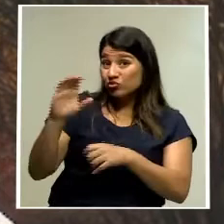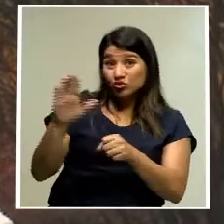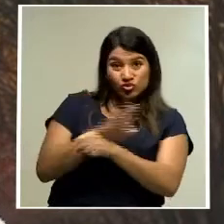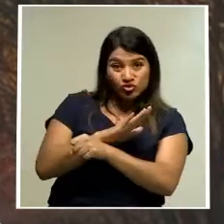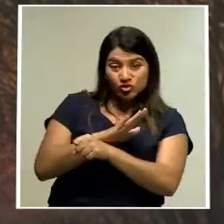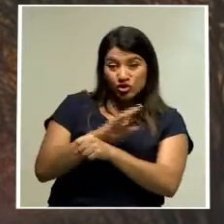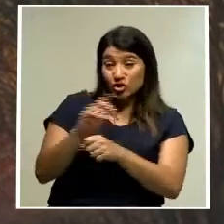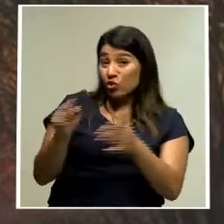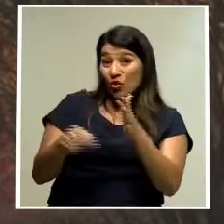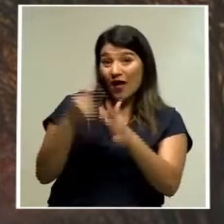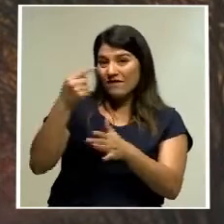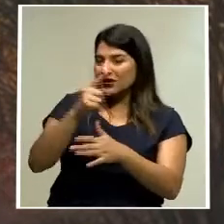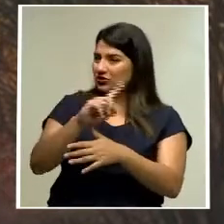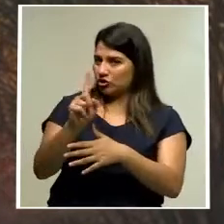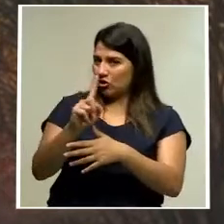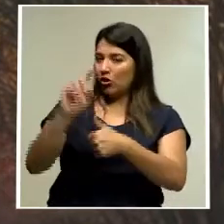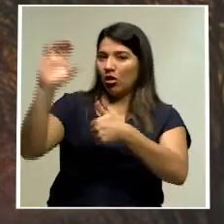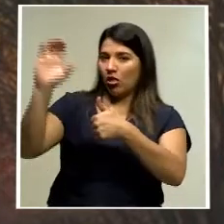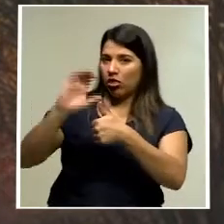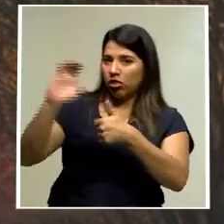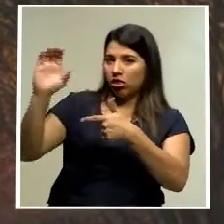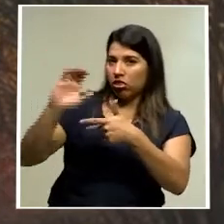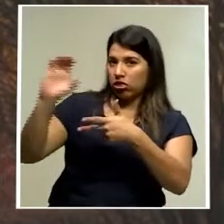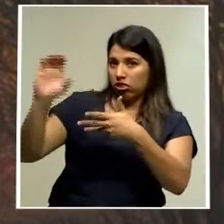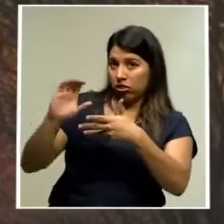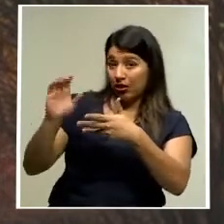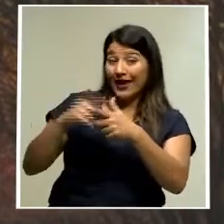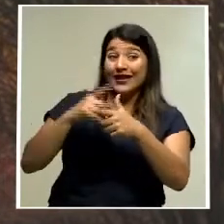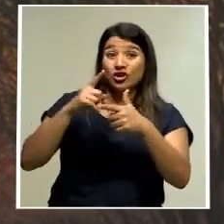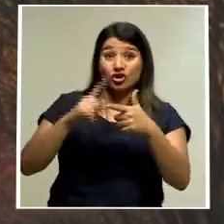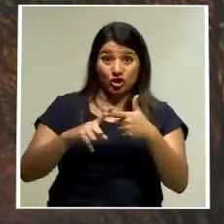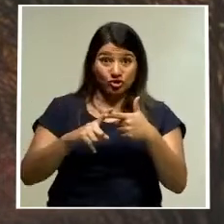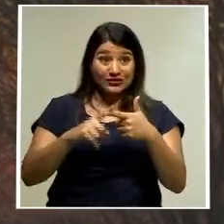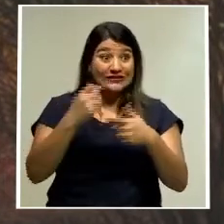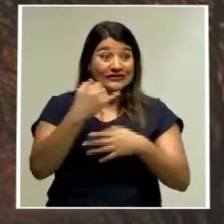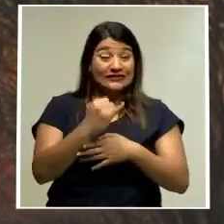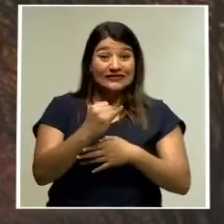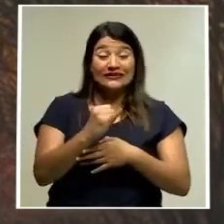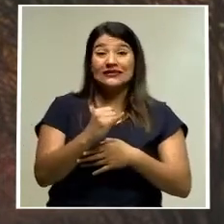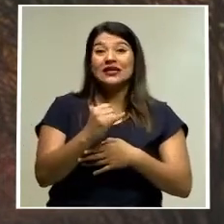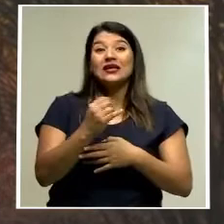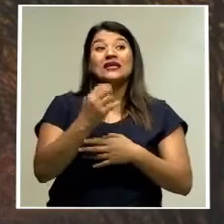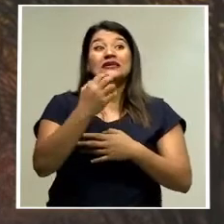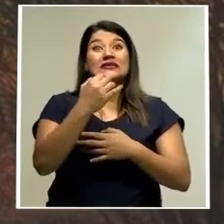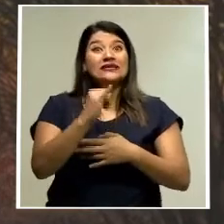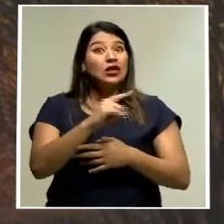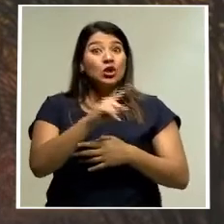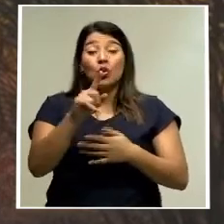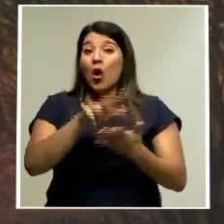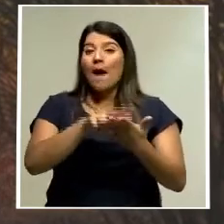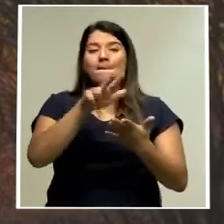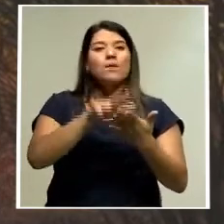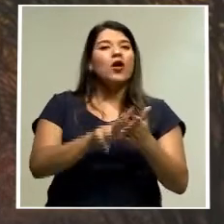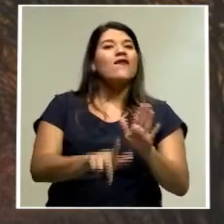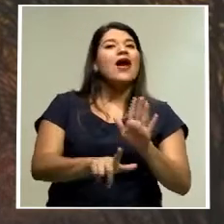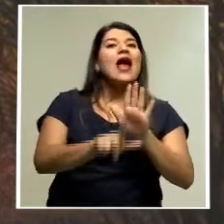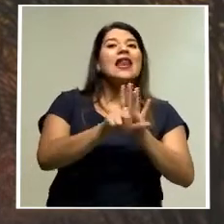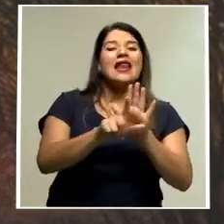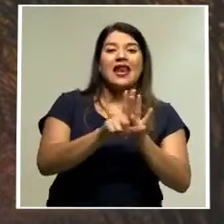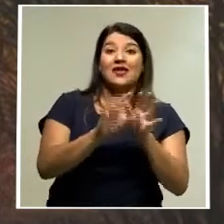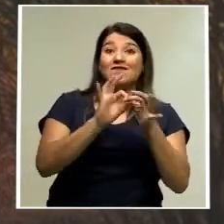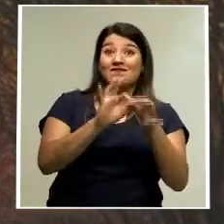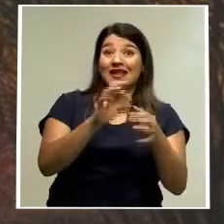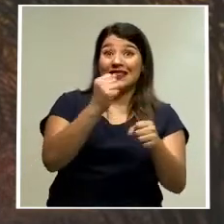determinando el FMI según el cumplimiento de las metas que se propuso. Si una meta era aprobar la Ley de Empleo Público y resulta que